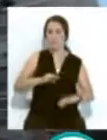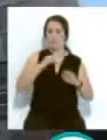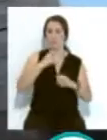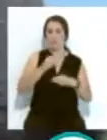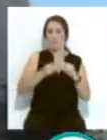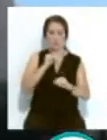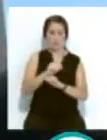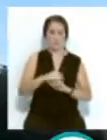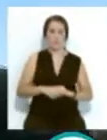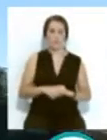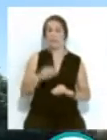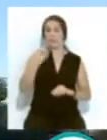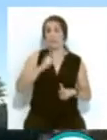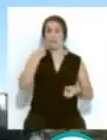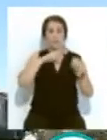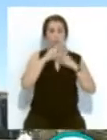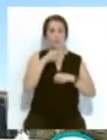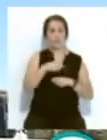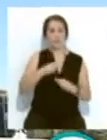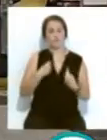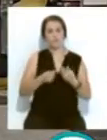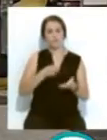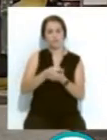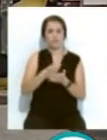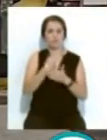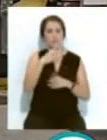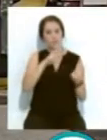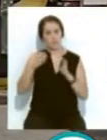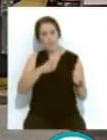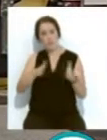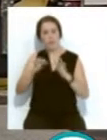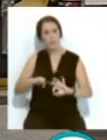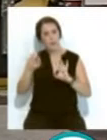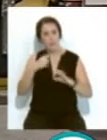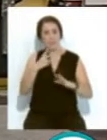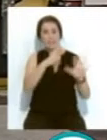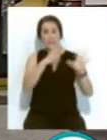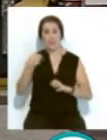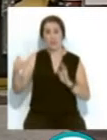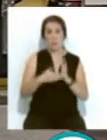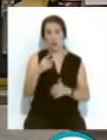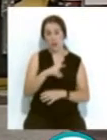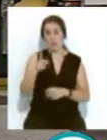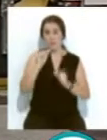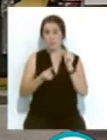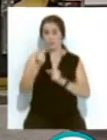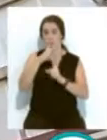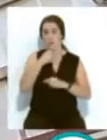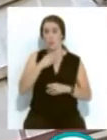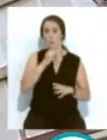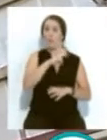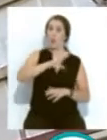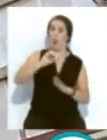del suministro. Una actuación que ha sido sufragada con cargo a la partida específica de 700.000 euros... ...consupuesta da por